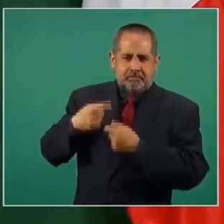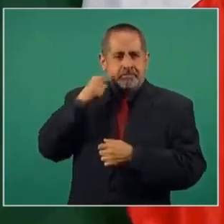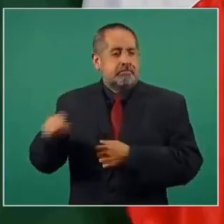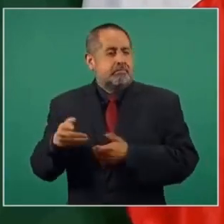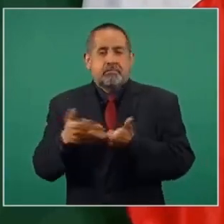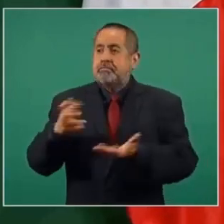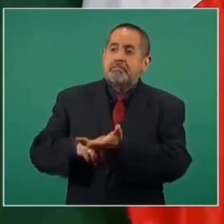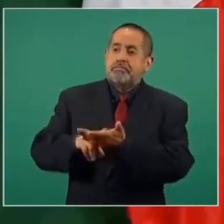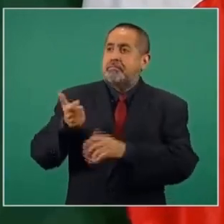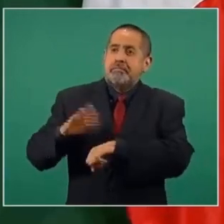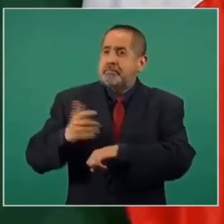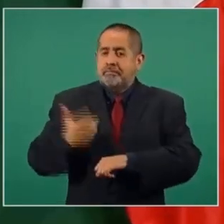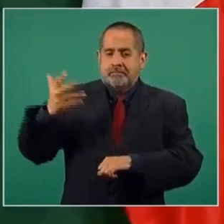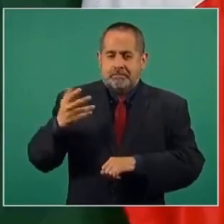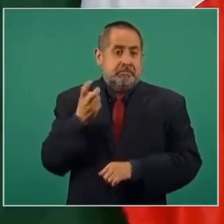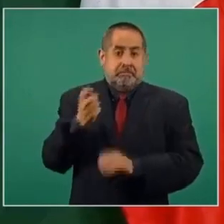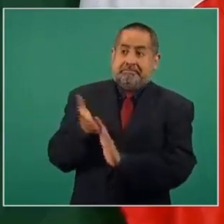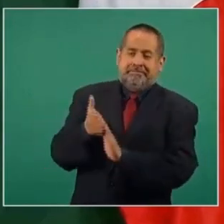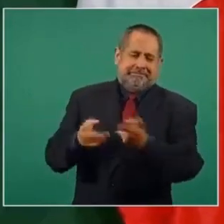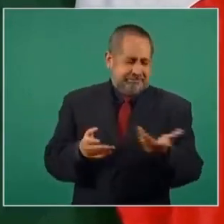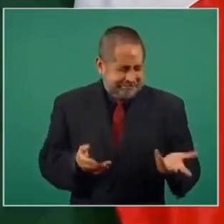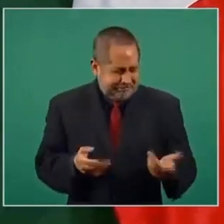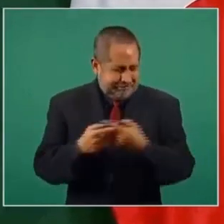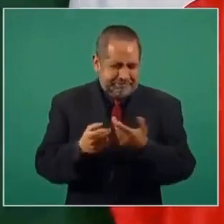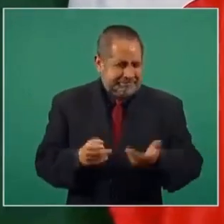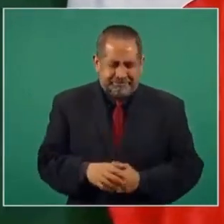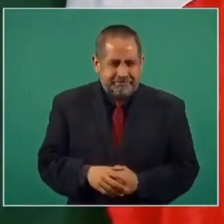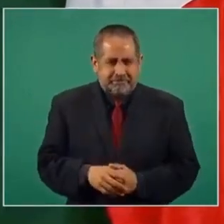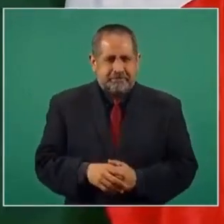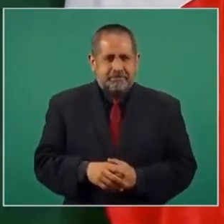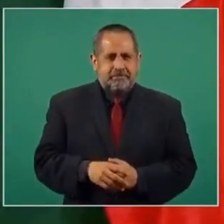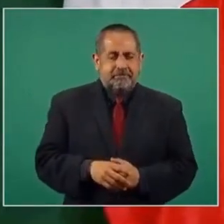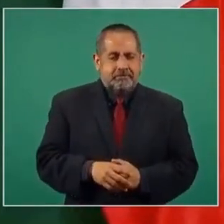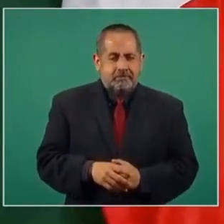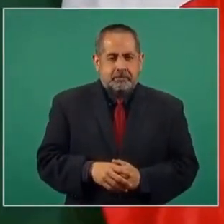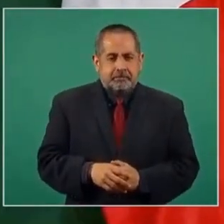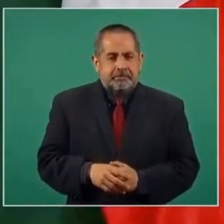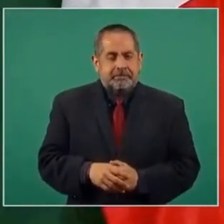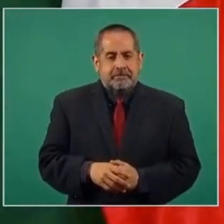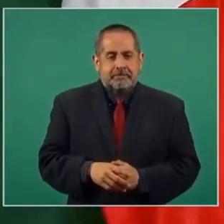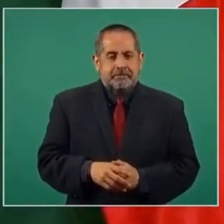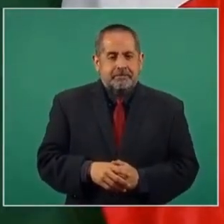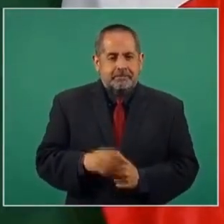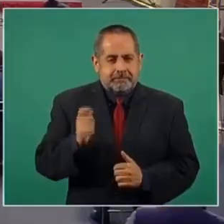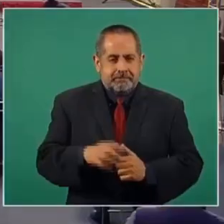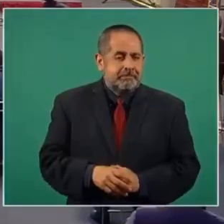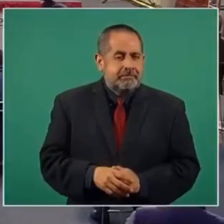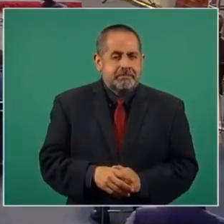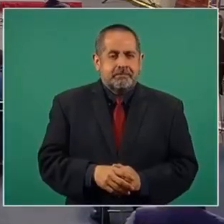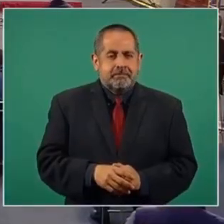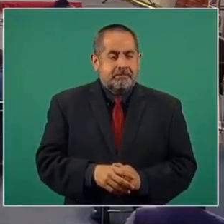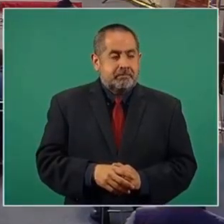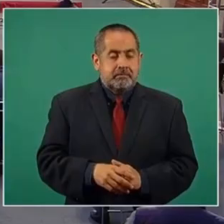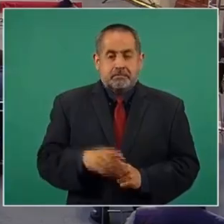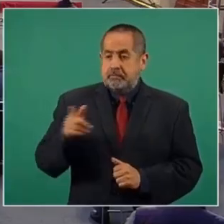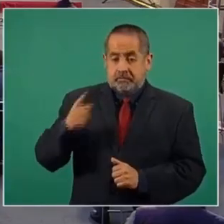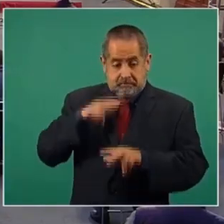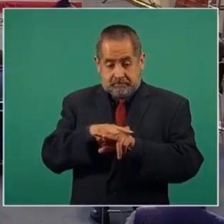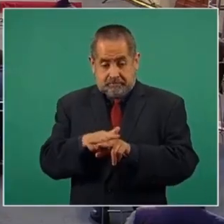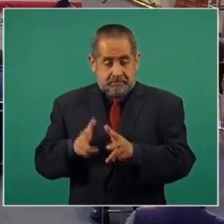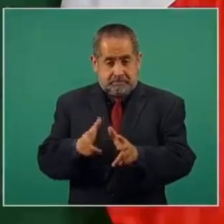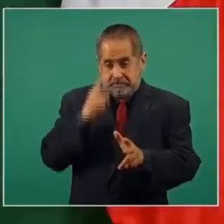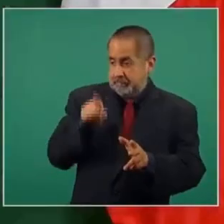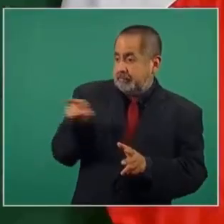aumentara el precio. Es decir, que obtuviera plusvalía